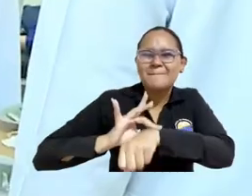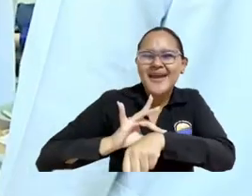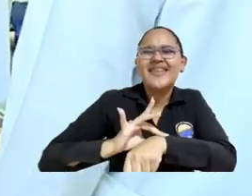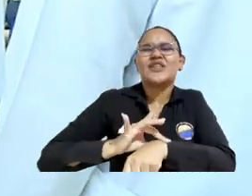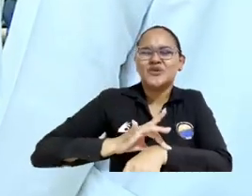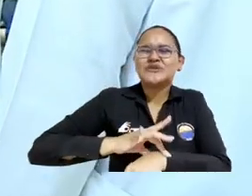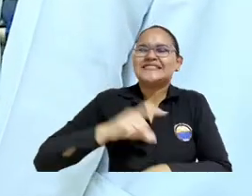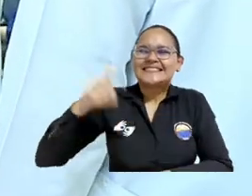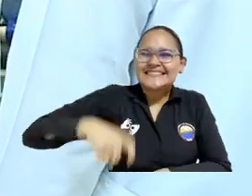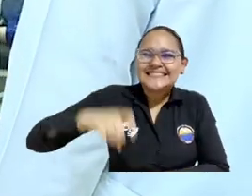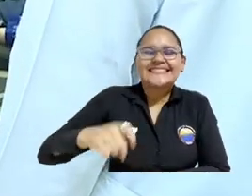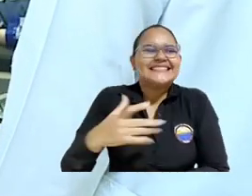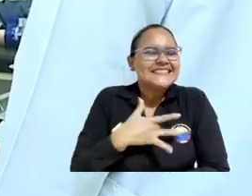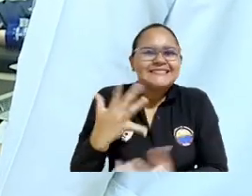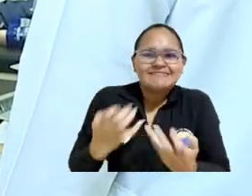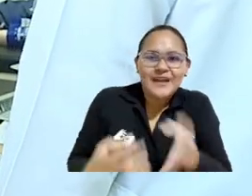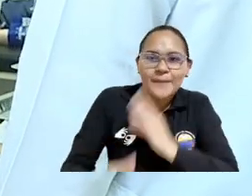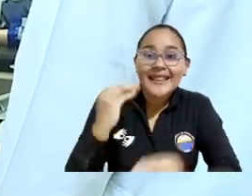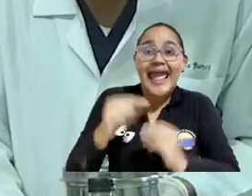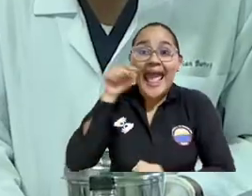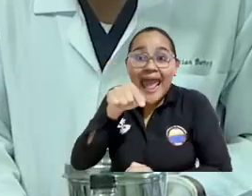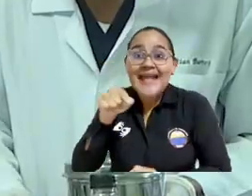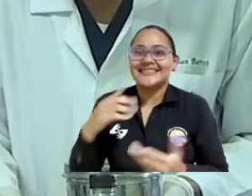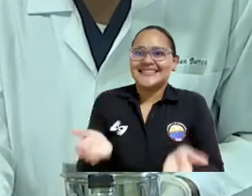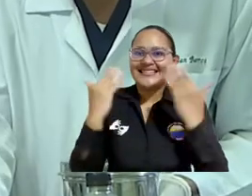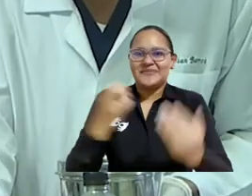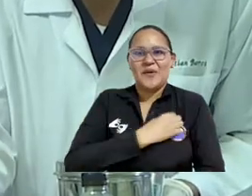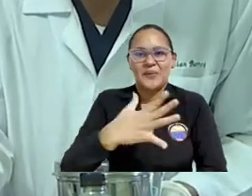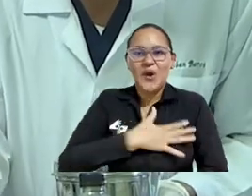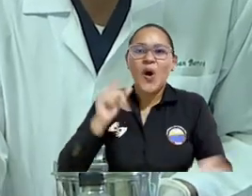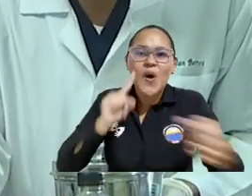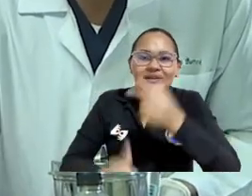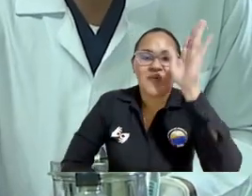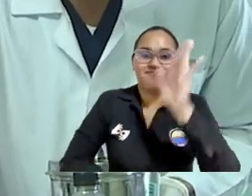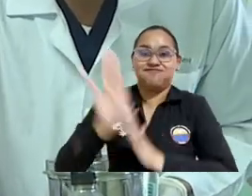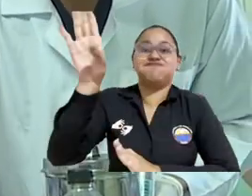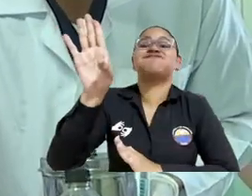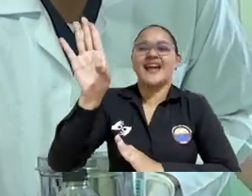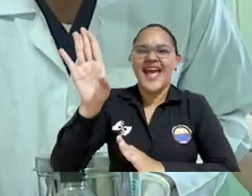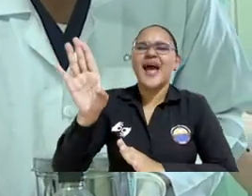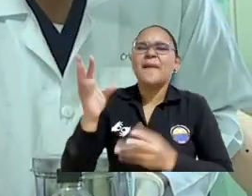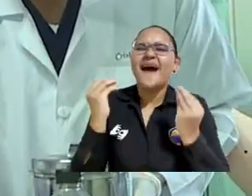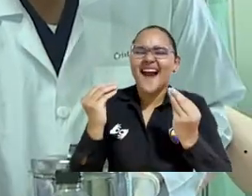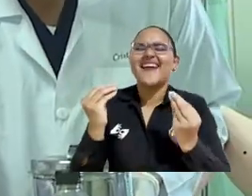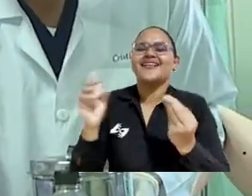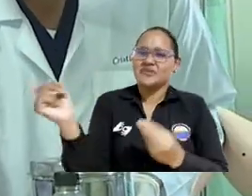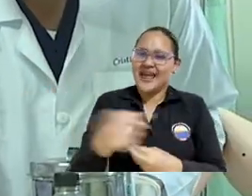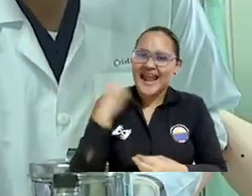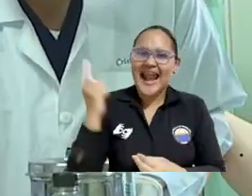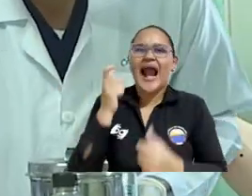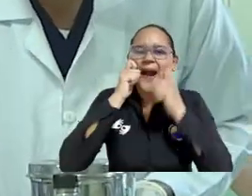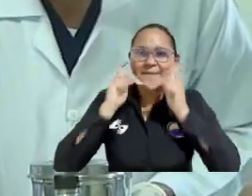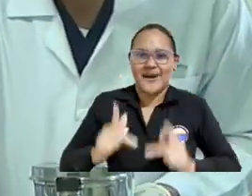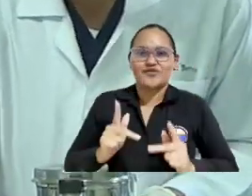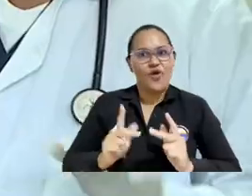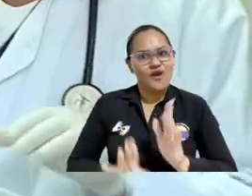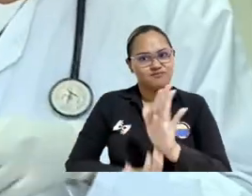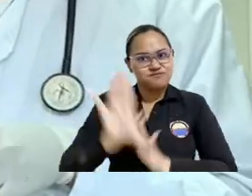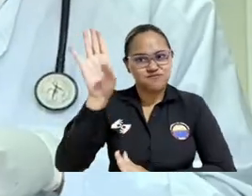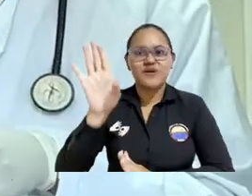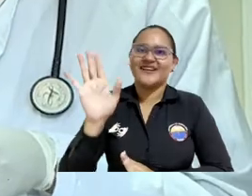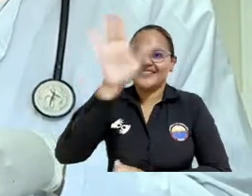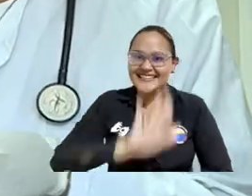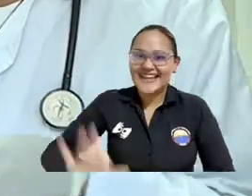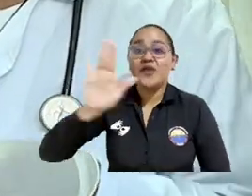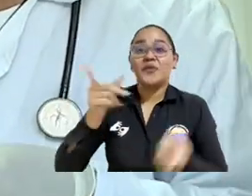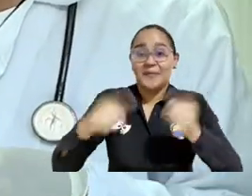formación de médicos internistas y esta es la oportunidad para seguir avanzando y fortaleciendo el talento humano en salud del